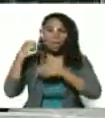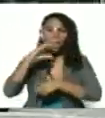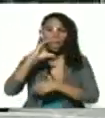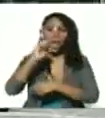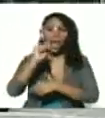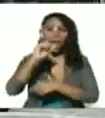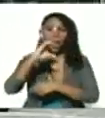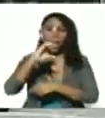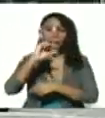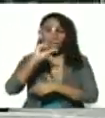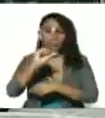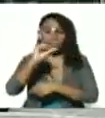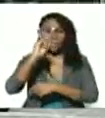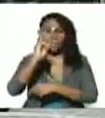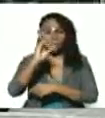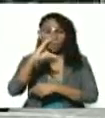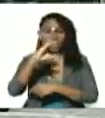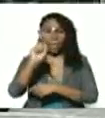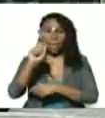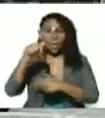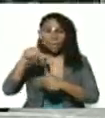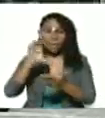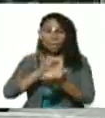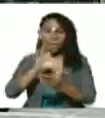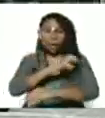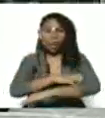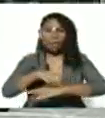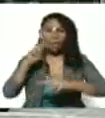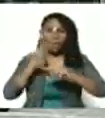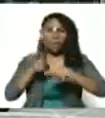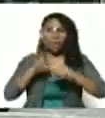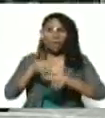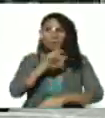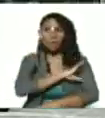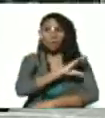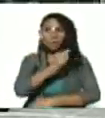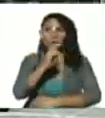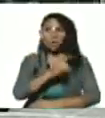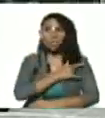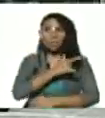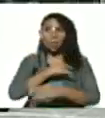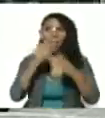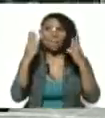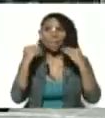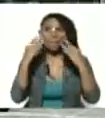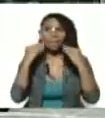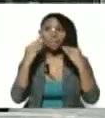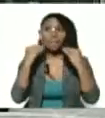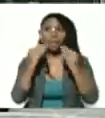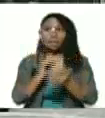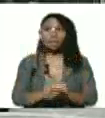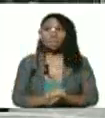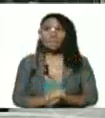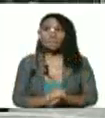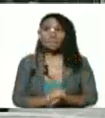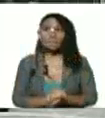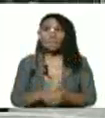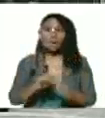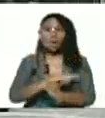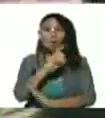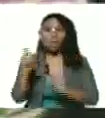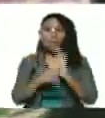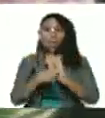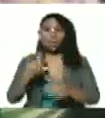Catia Gato Negro el rector de la universidad experimental el general de